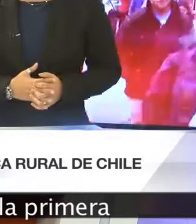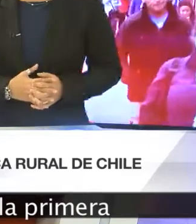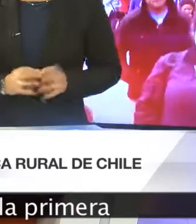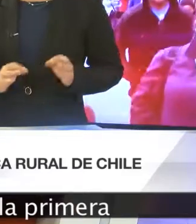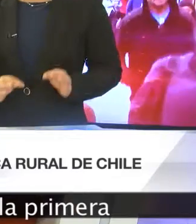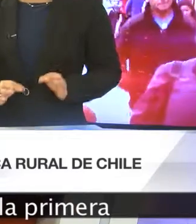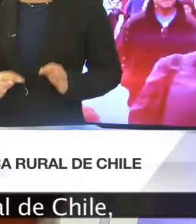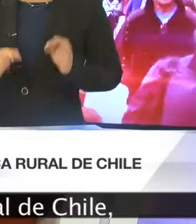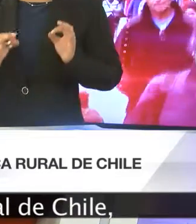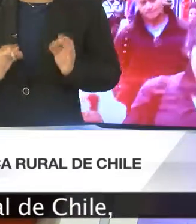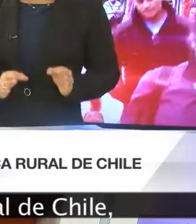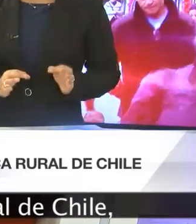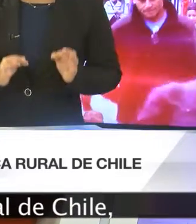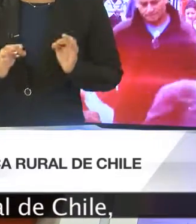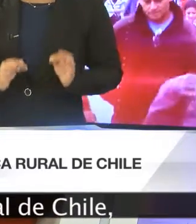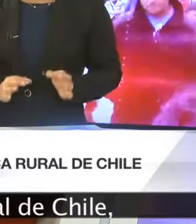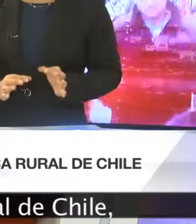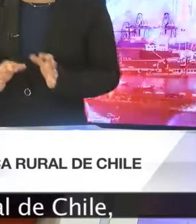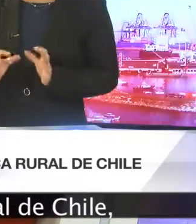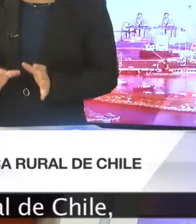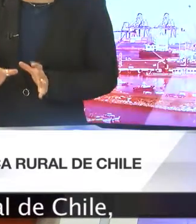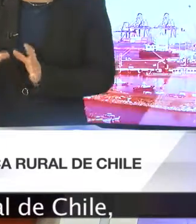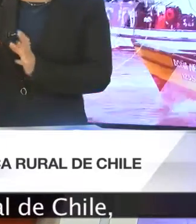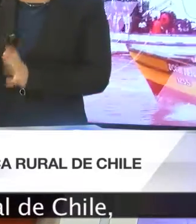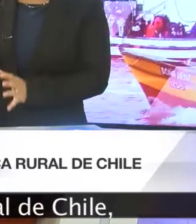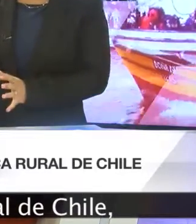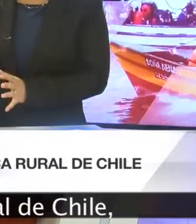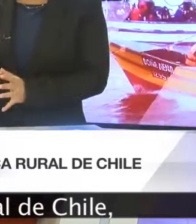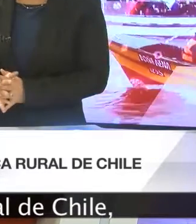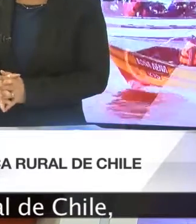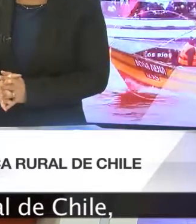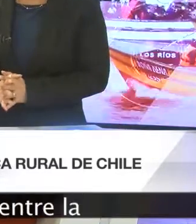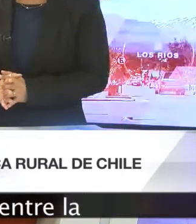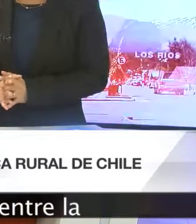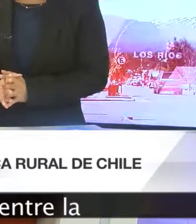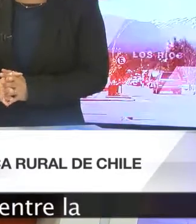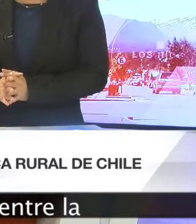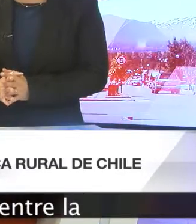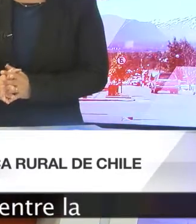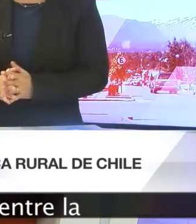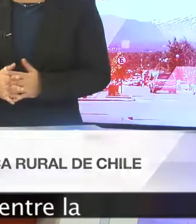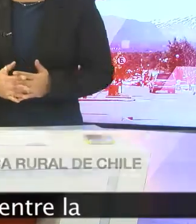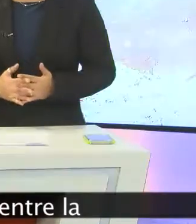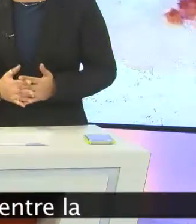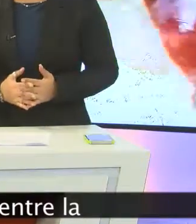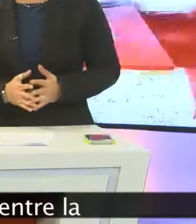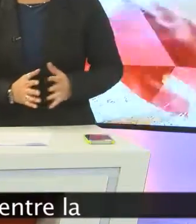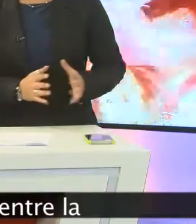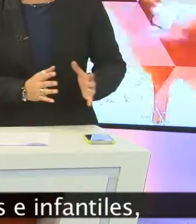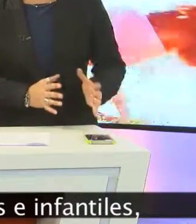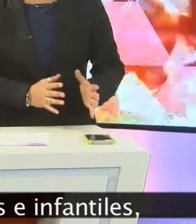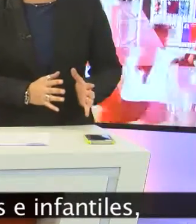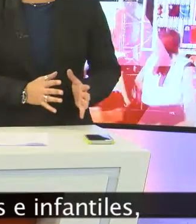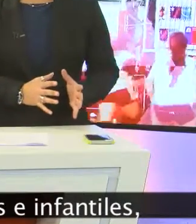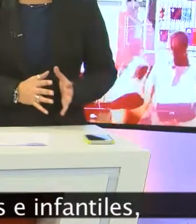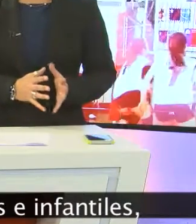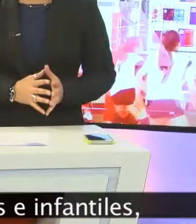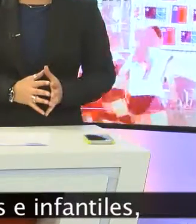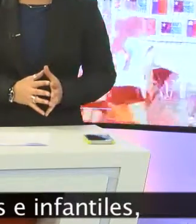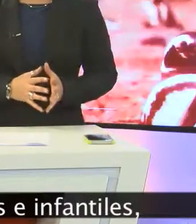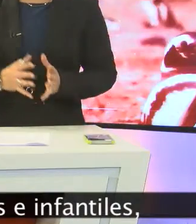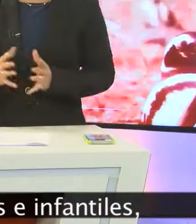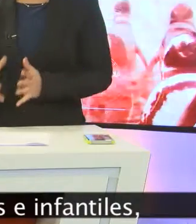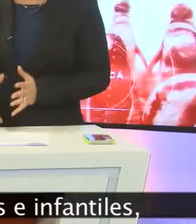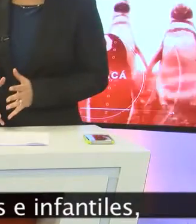se formó la primera Orquesta Sinfónica Juvenil Rural de Chile. Esto luego de un acuerdo entre la Fundación de Orquestas